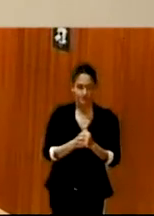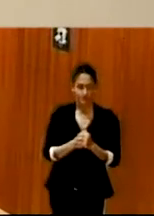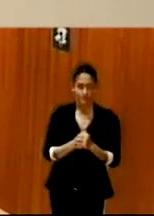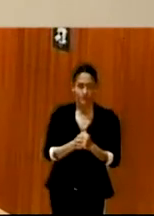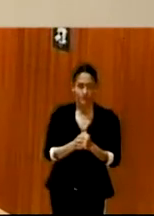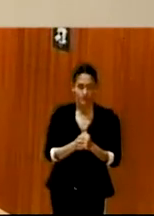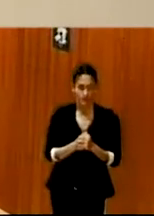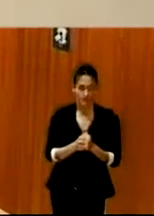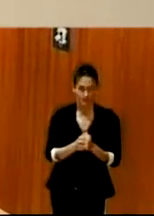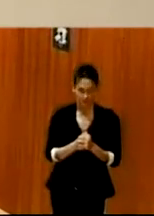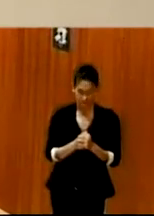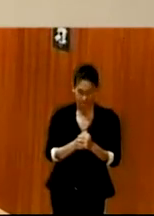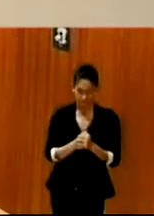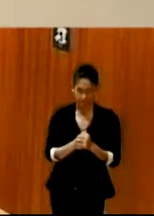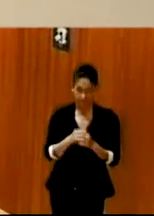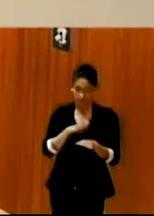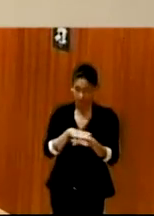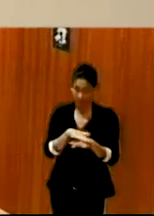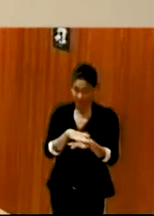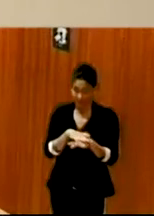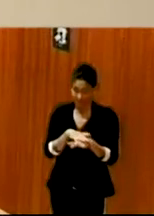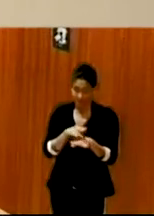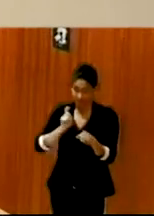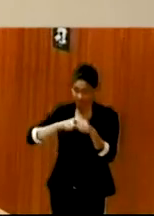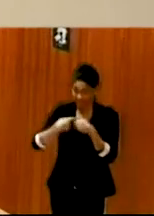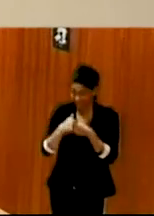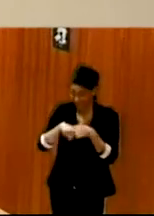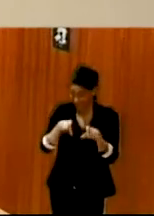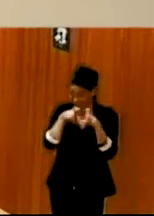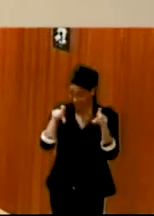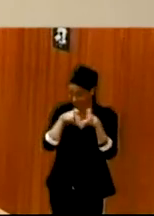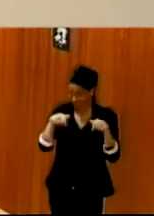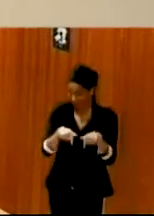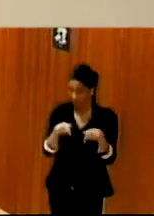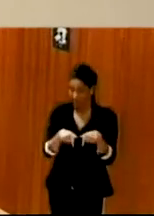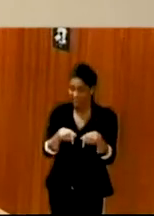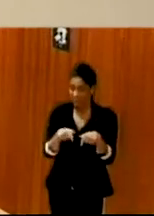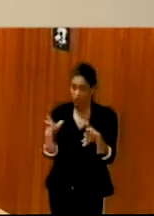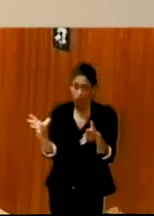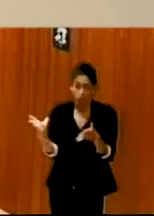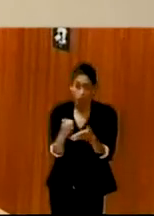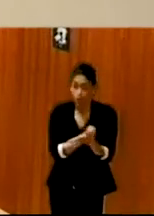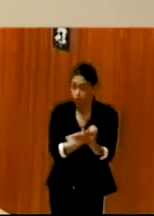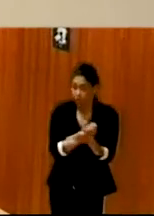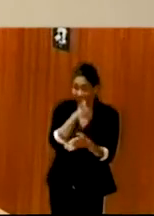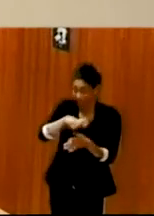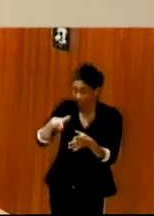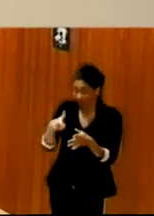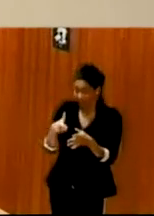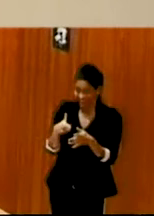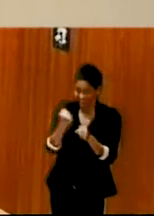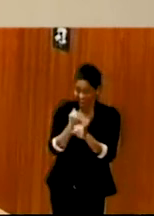ser parte de la compañía, con todos los artistas con los que trabajamos, tanto dentro como en colaboraciones,